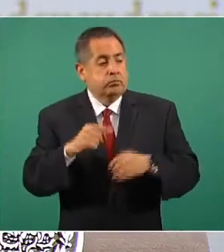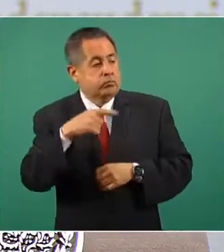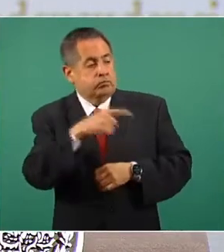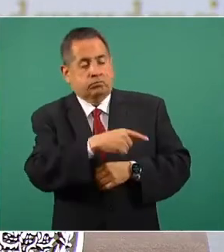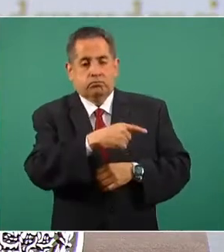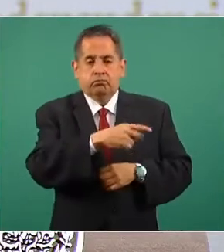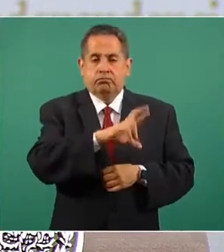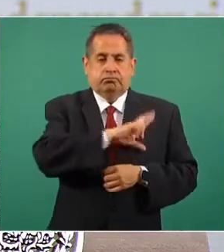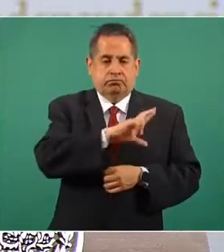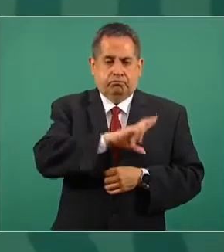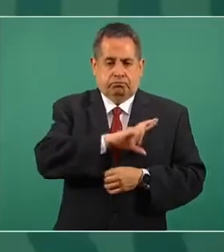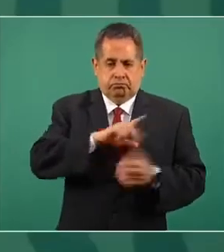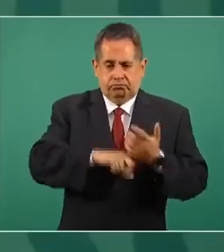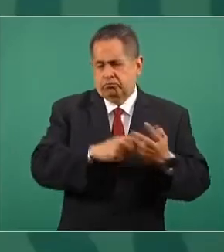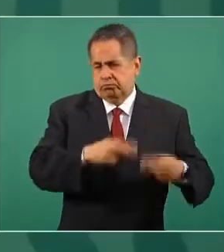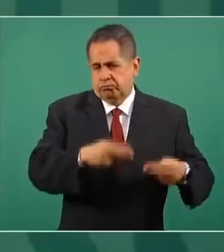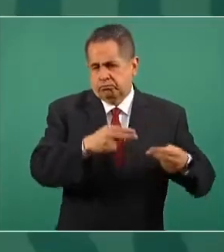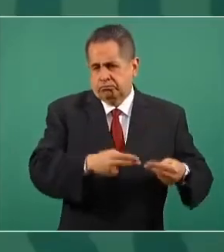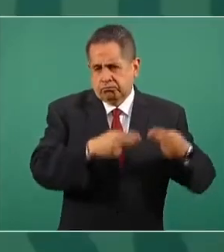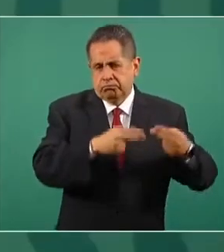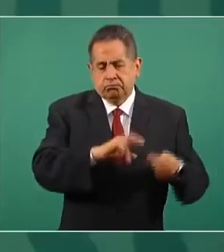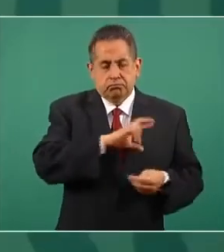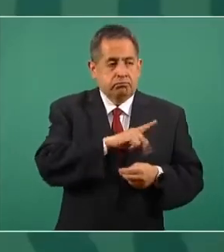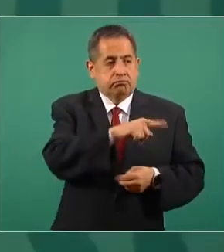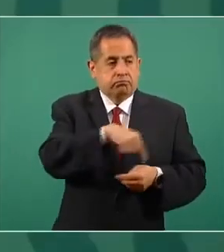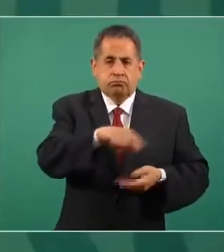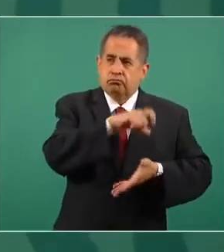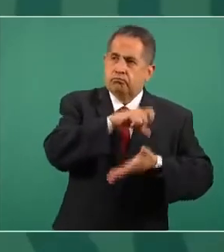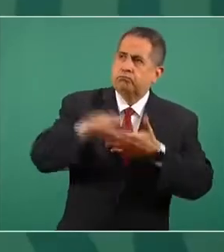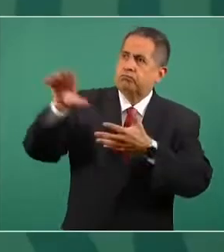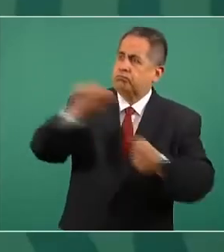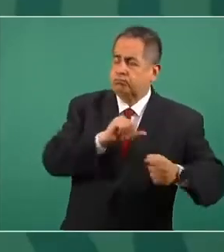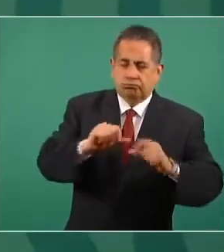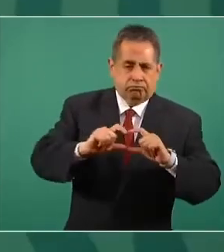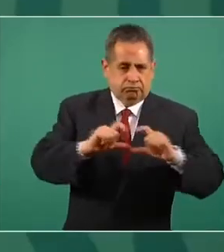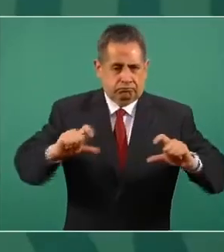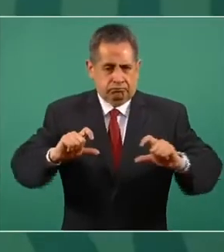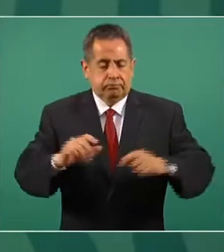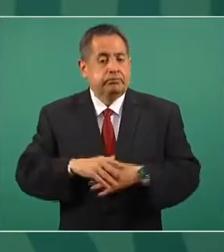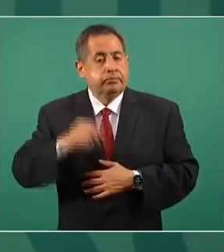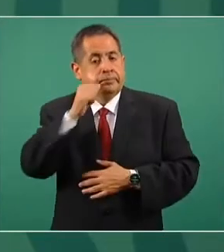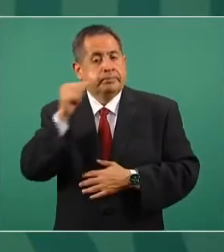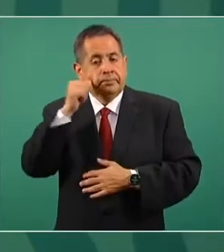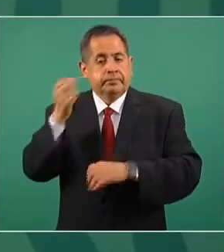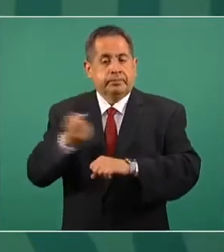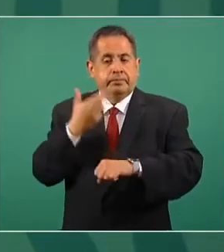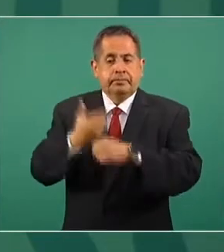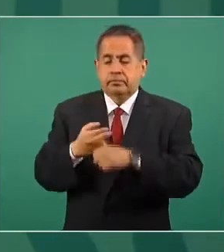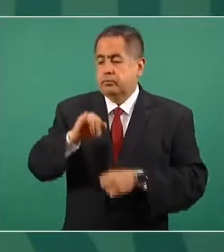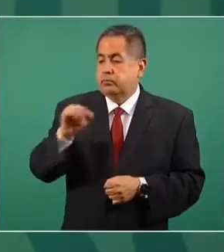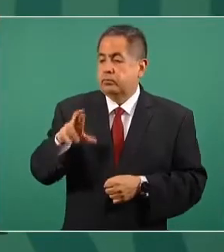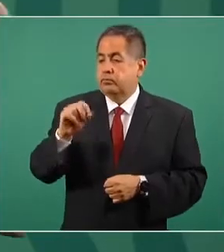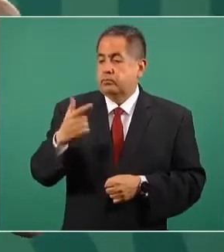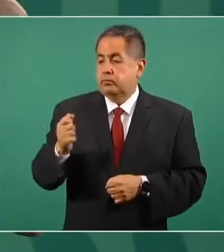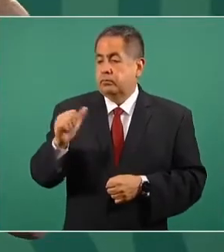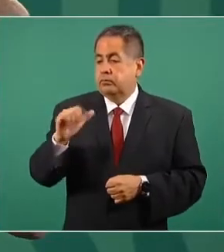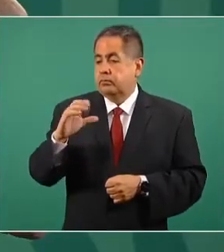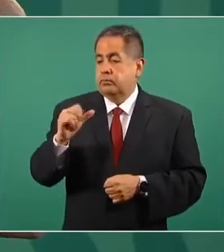para la adquisición de las vacunas. El día de ayer el secretario Jorge Alcocer Varela